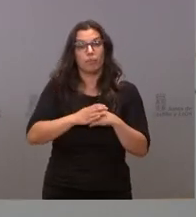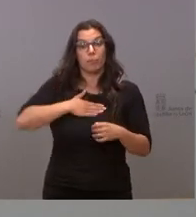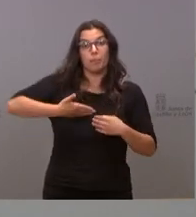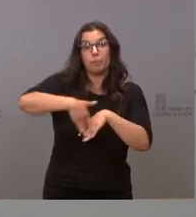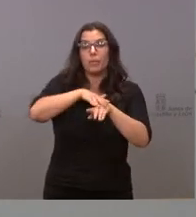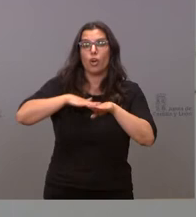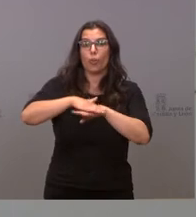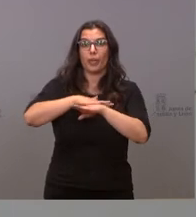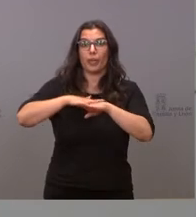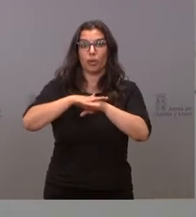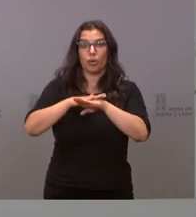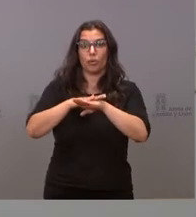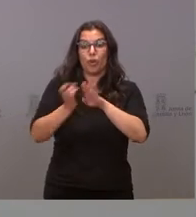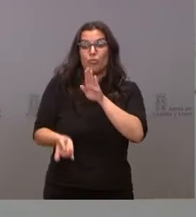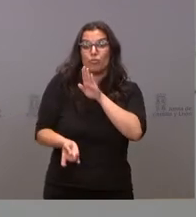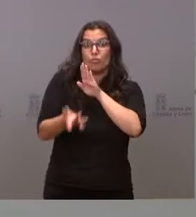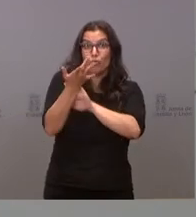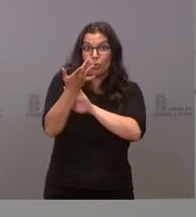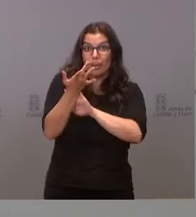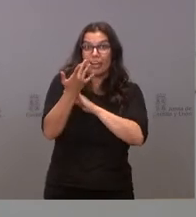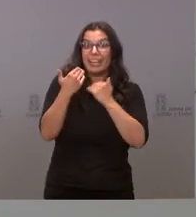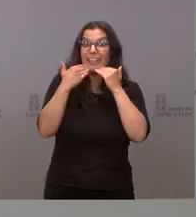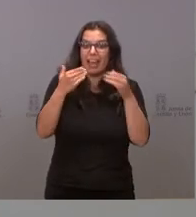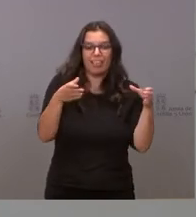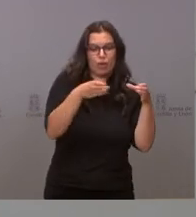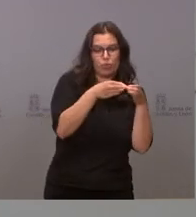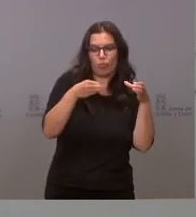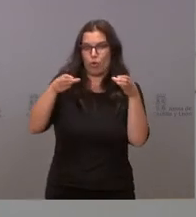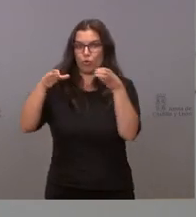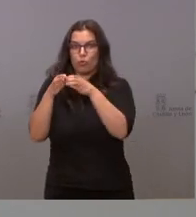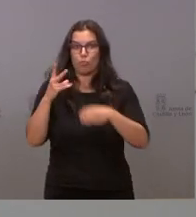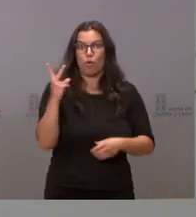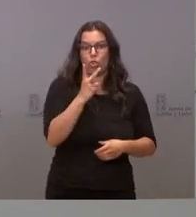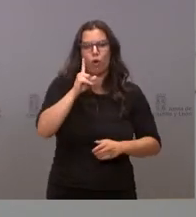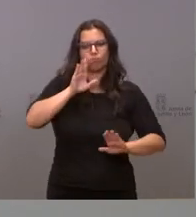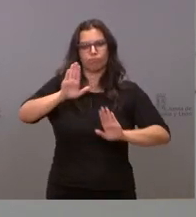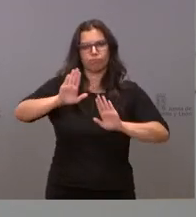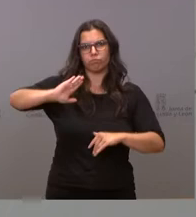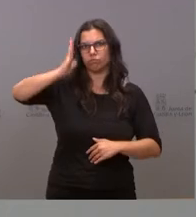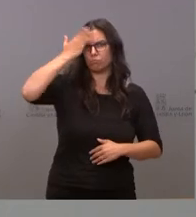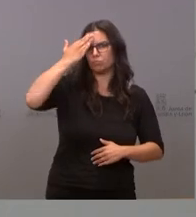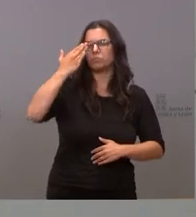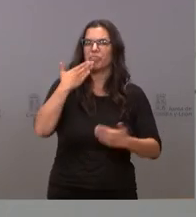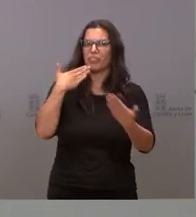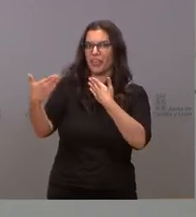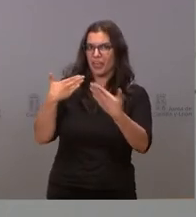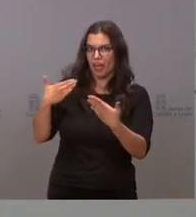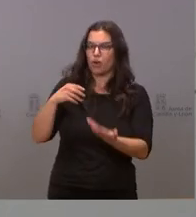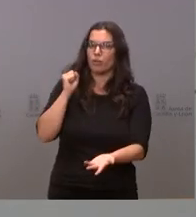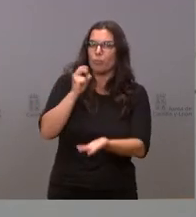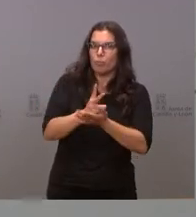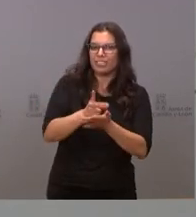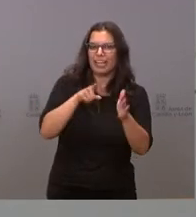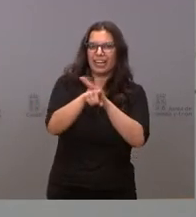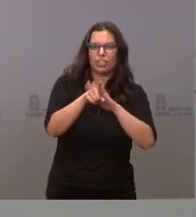surge del diálogo de dos fuerzas políticas moderadas que apuestan por la gestión